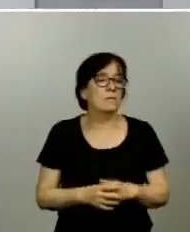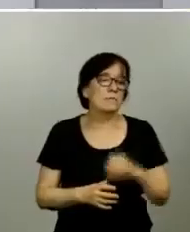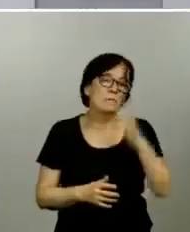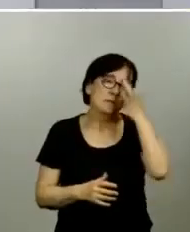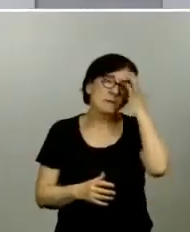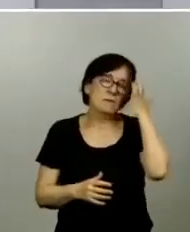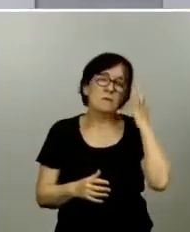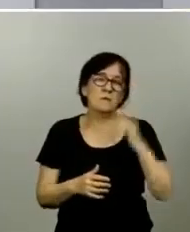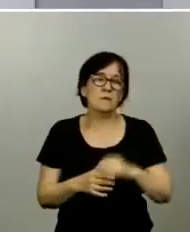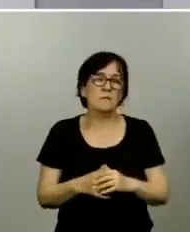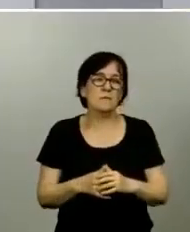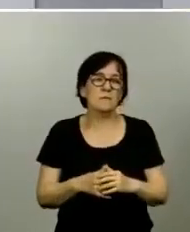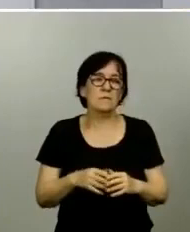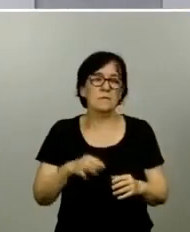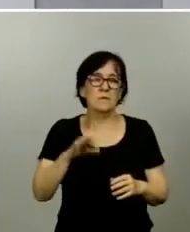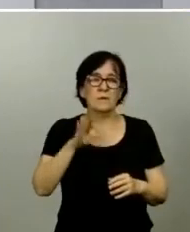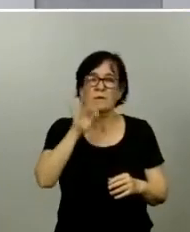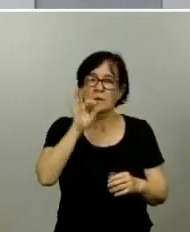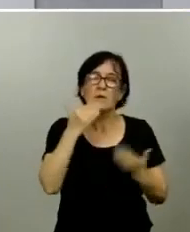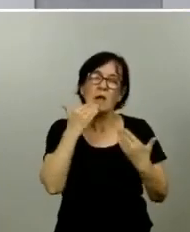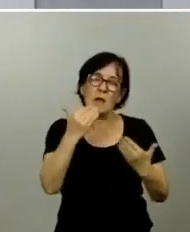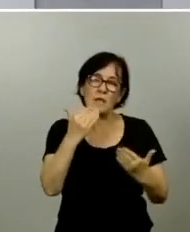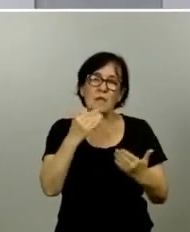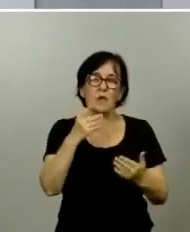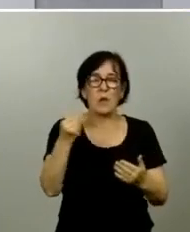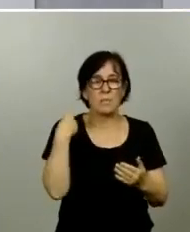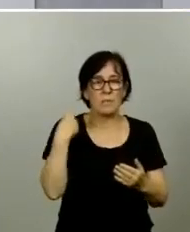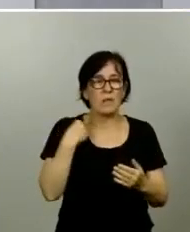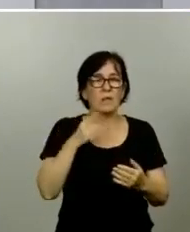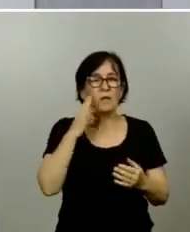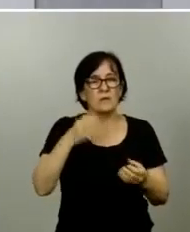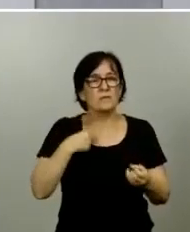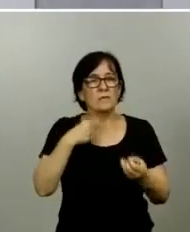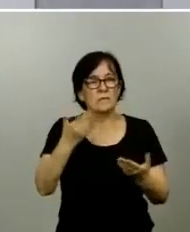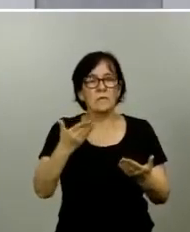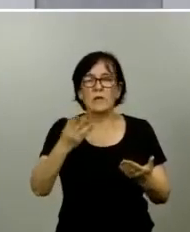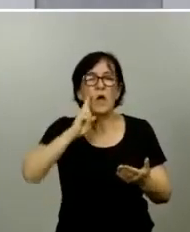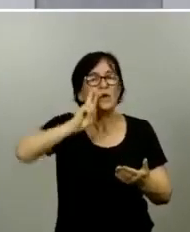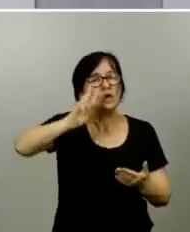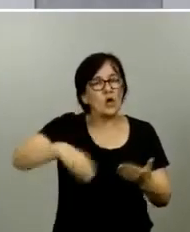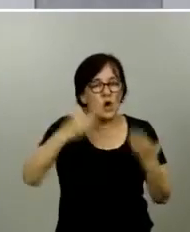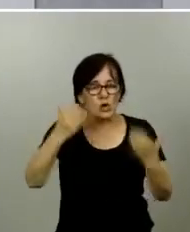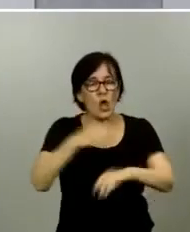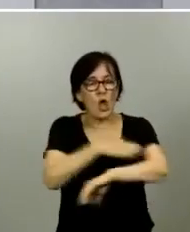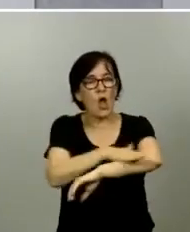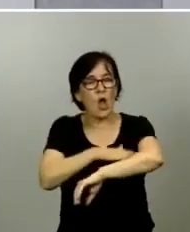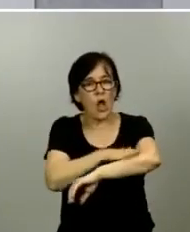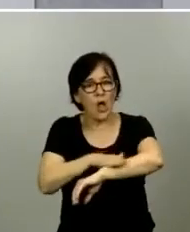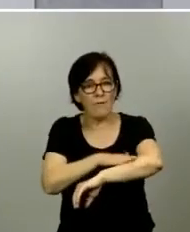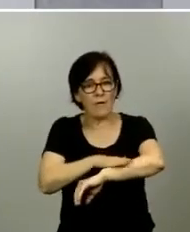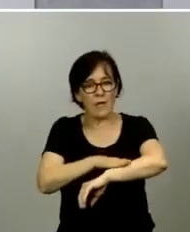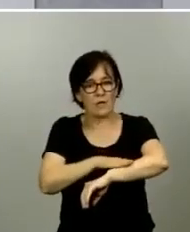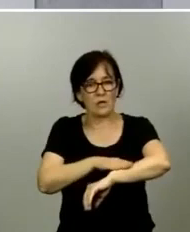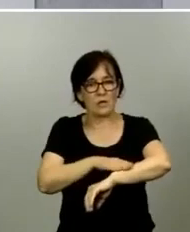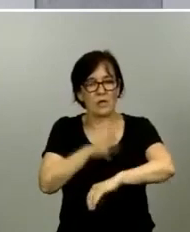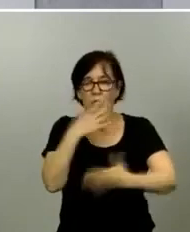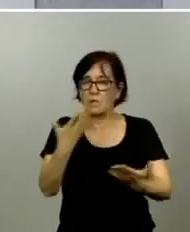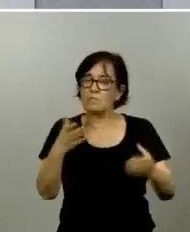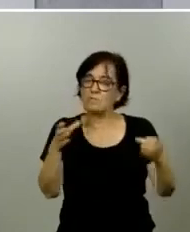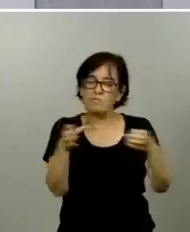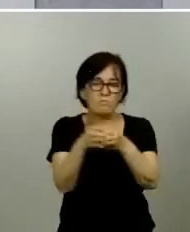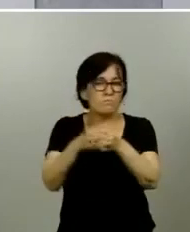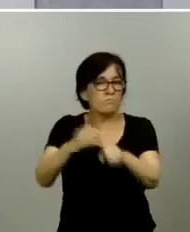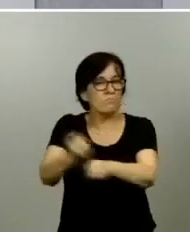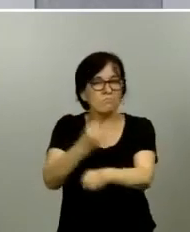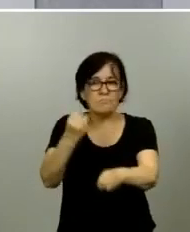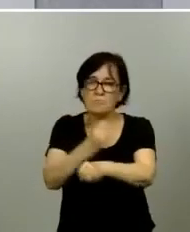señor Al Gutmann pues agradecer una vez más su pregunta y expresar una vez más el reconocimiento del gobierno de España a la labor de estos colectivos de profesionales sanitarios